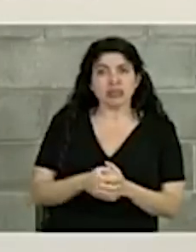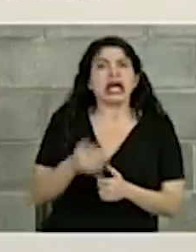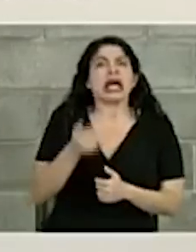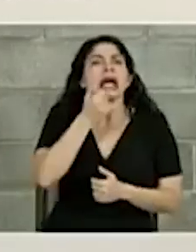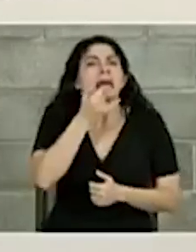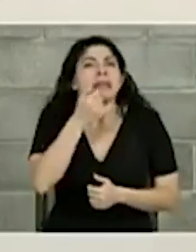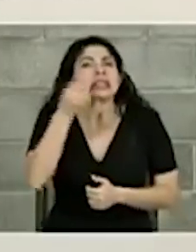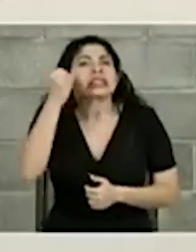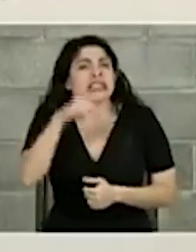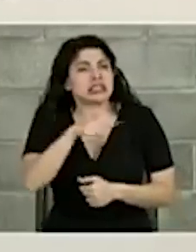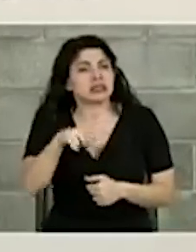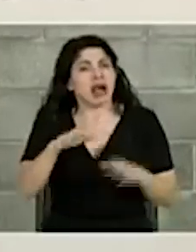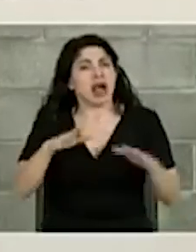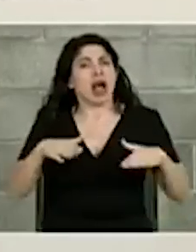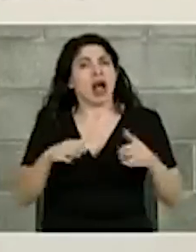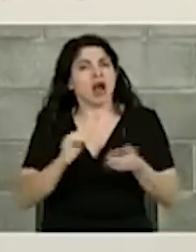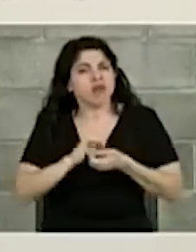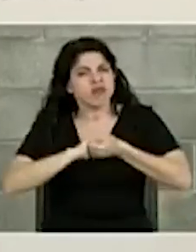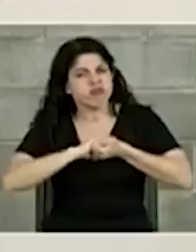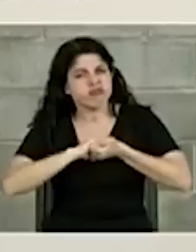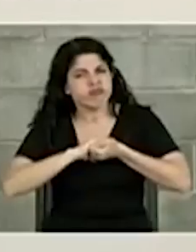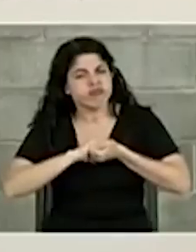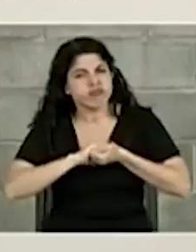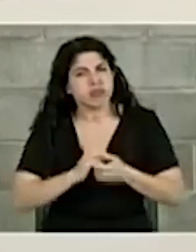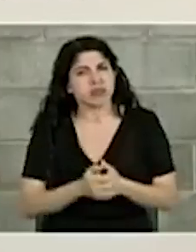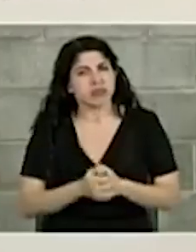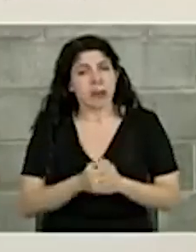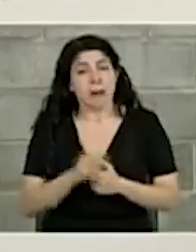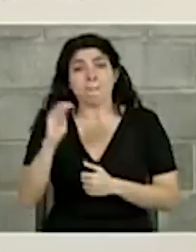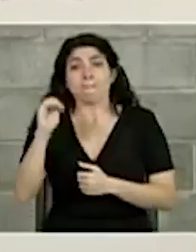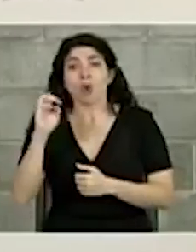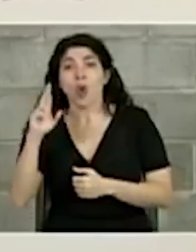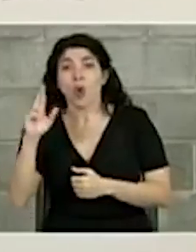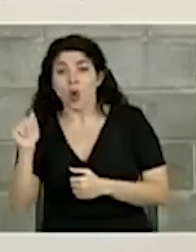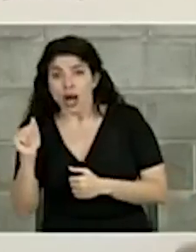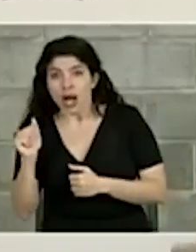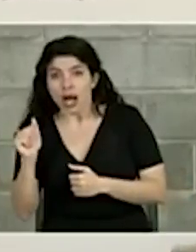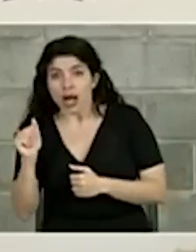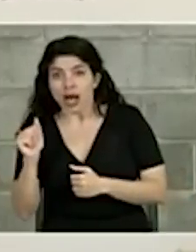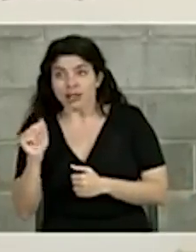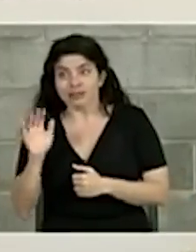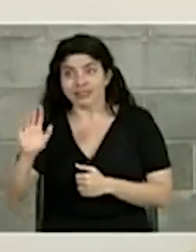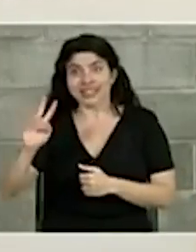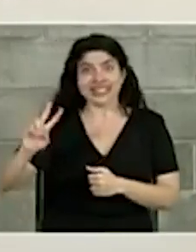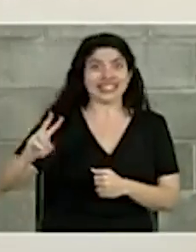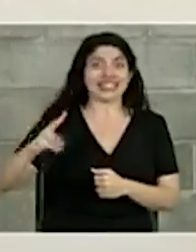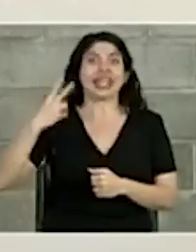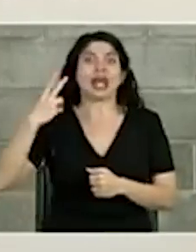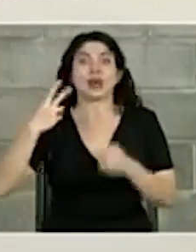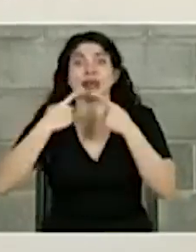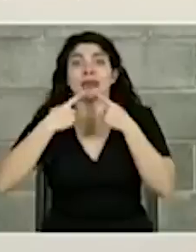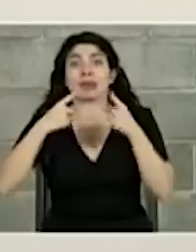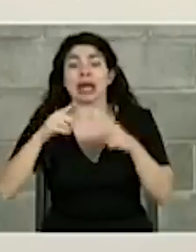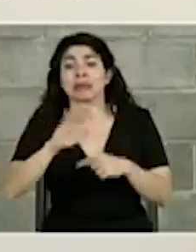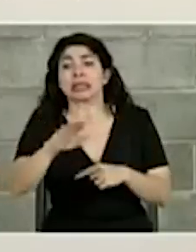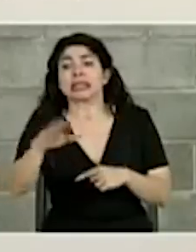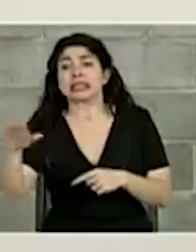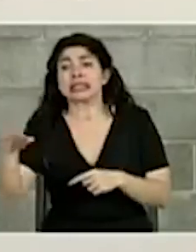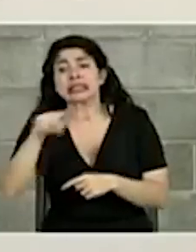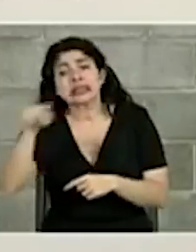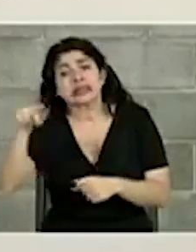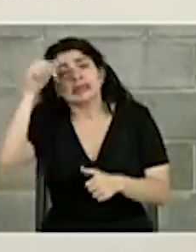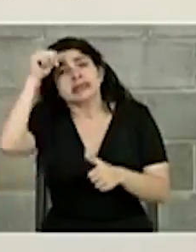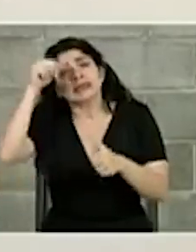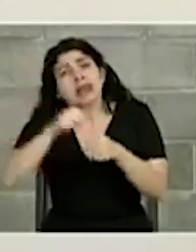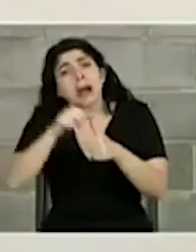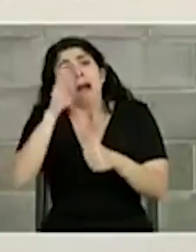hubiera pasado si no hubiéramos ido en unión Mora en su segunda proclama apeló a la memoria